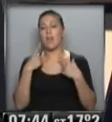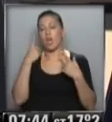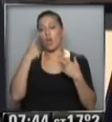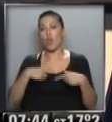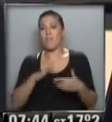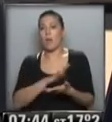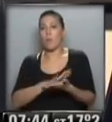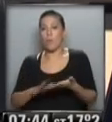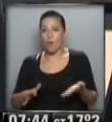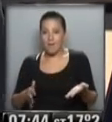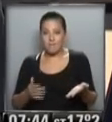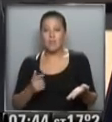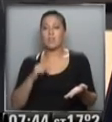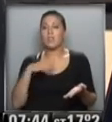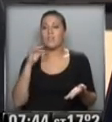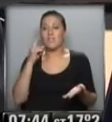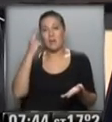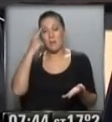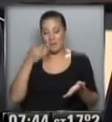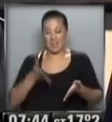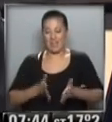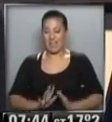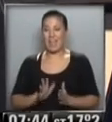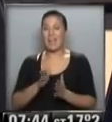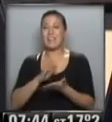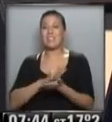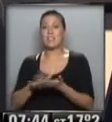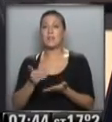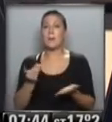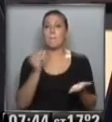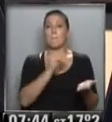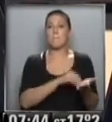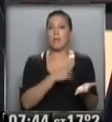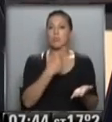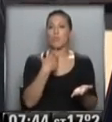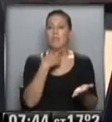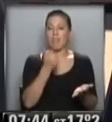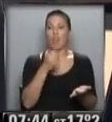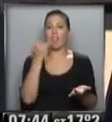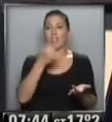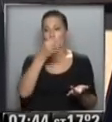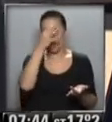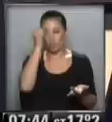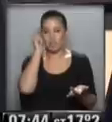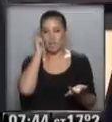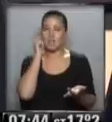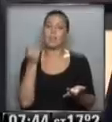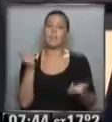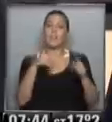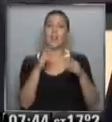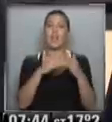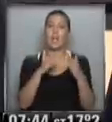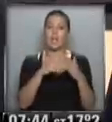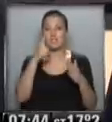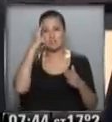que era ya estar pensando en un nuevo hijo, se agrega un hijo que ya tiene 12 años, que además llega a la casa con mucha